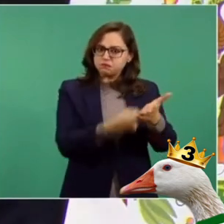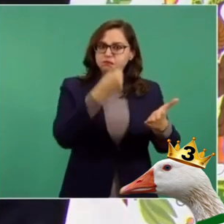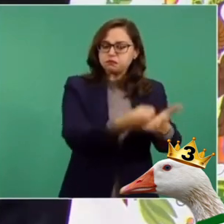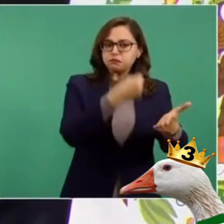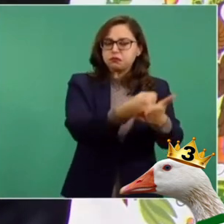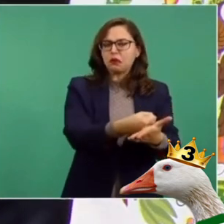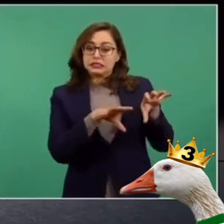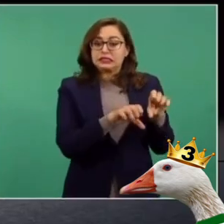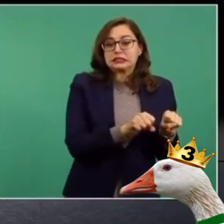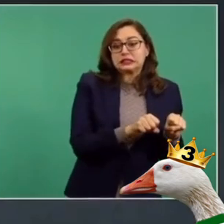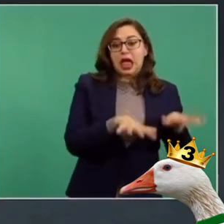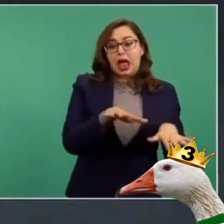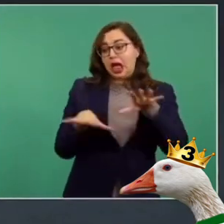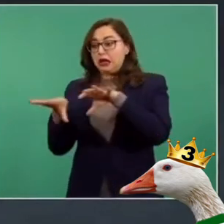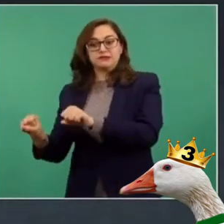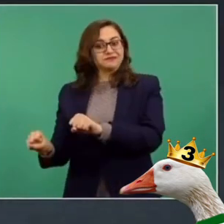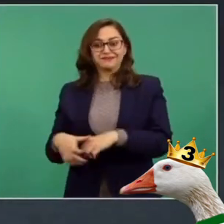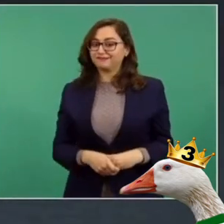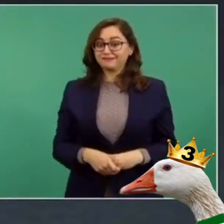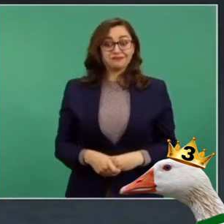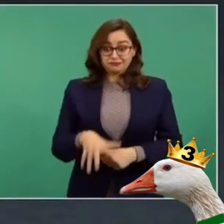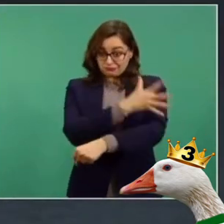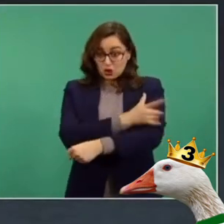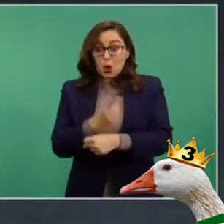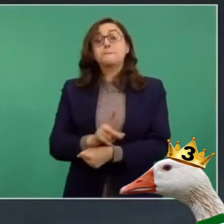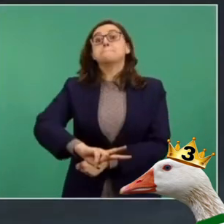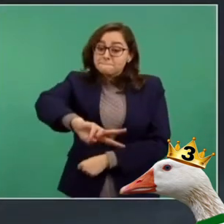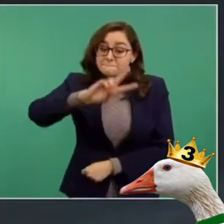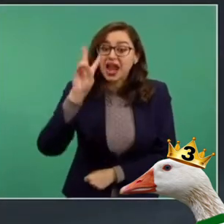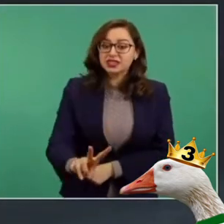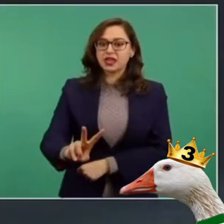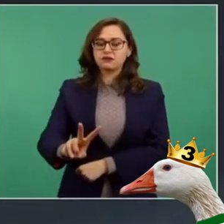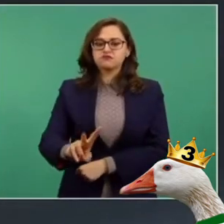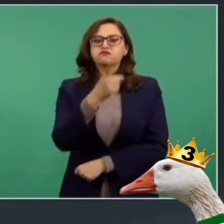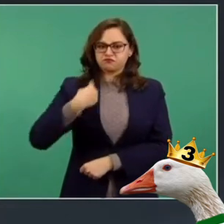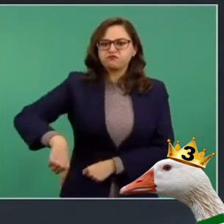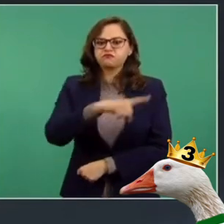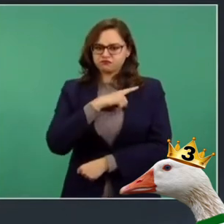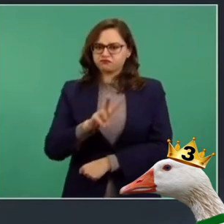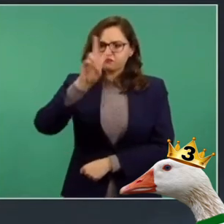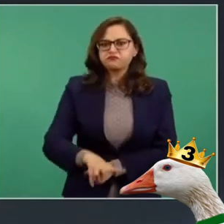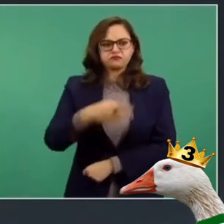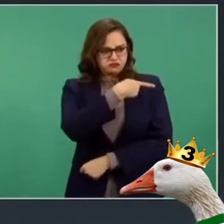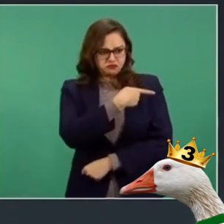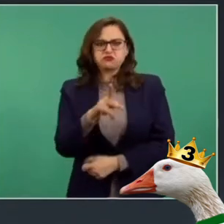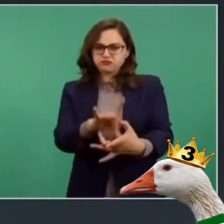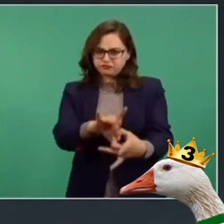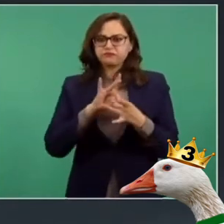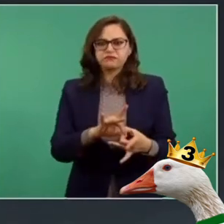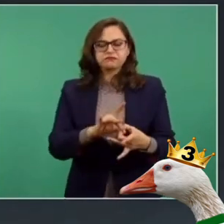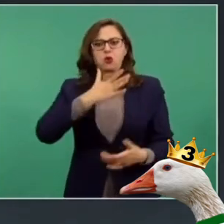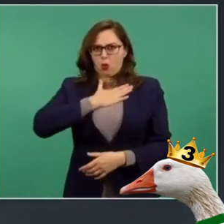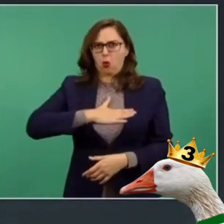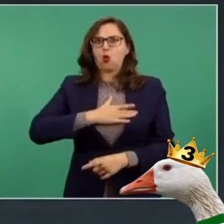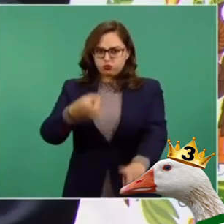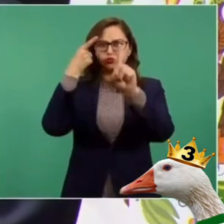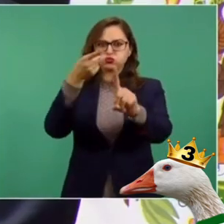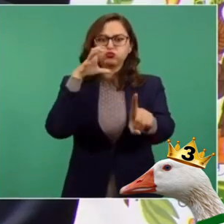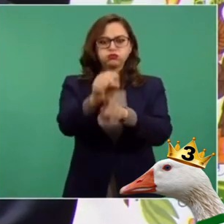No desdibujarnos. Si somos auténticos, si hablamos con la verdad y nos pronunciamos por los pobres y por la justicia,